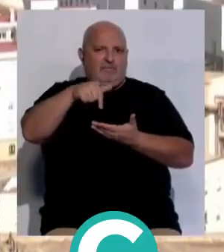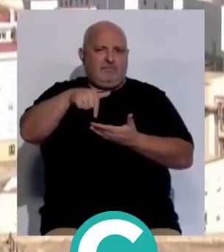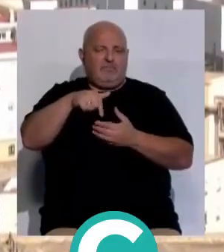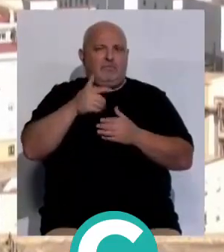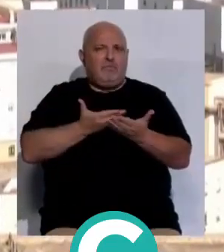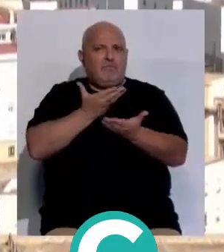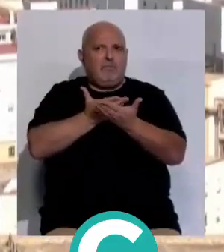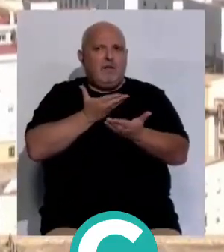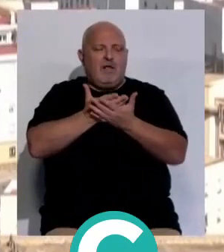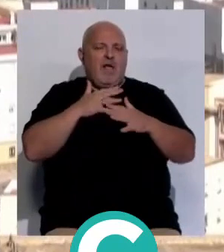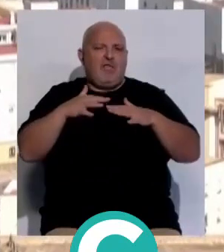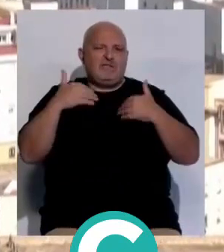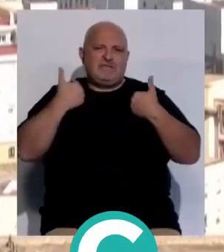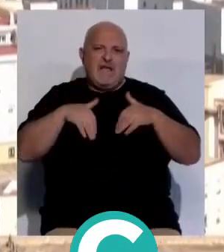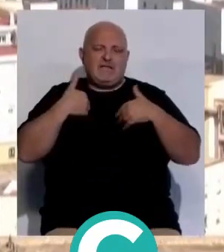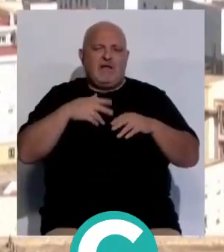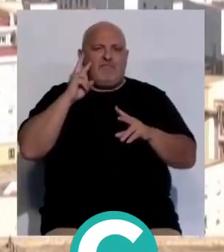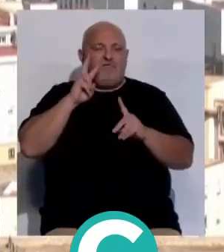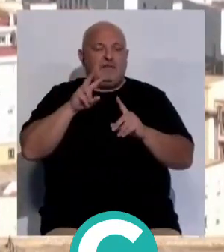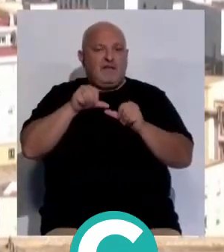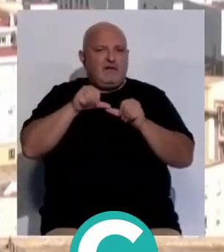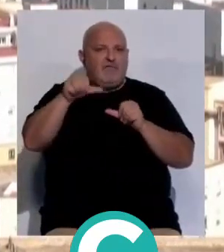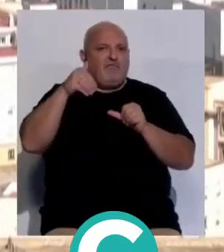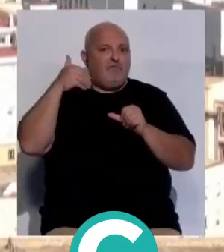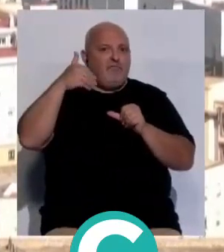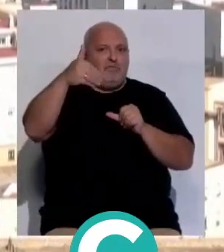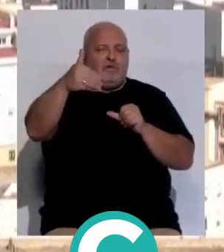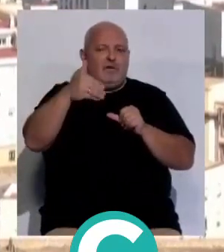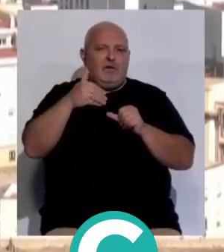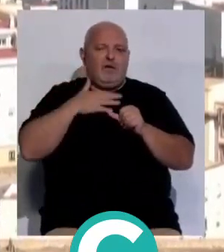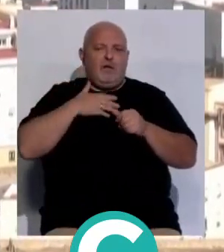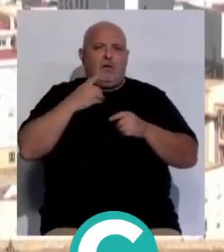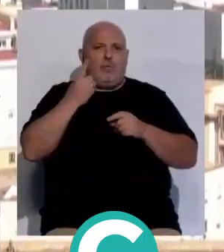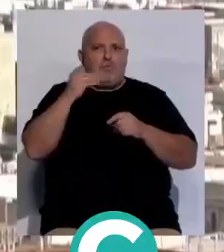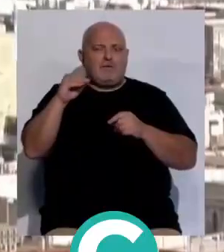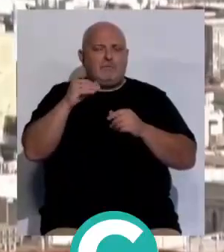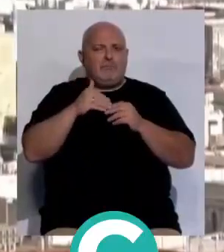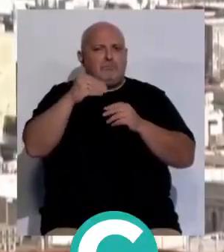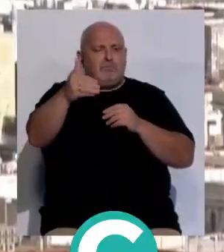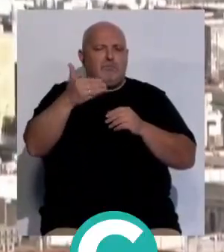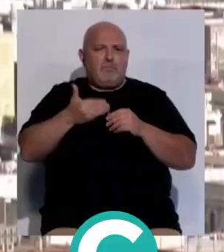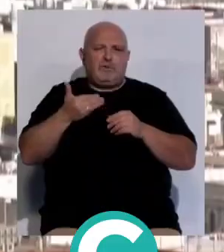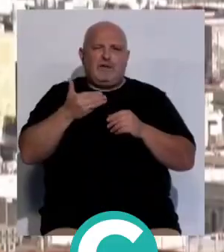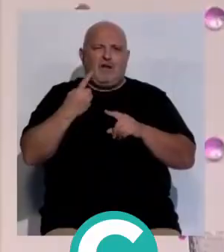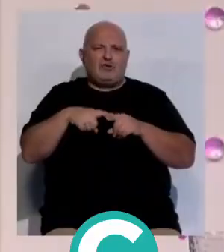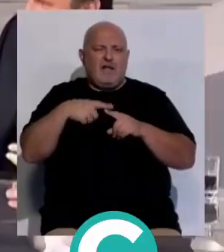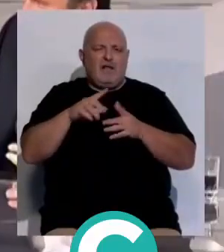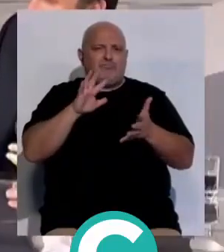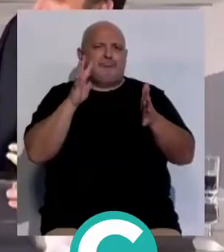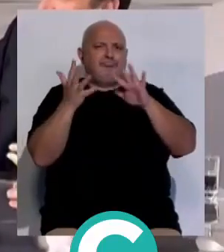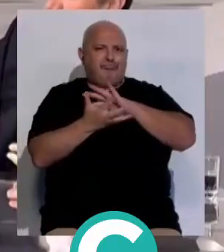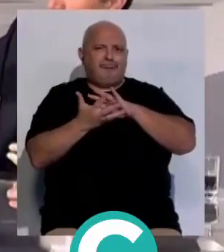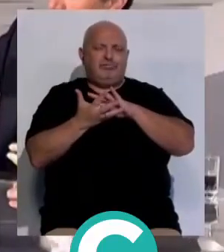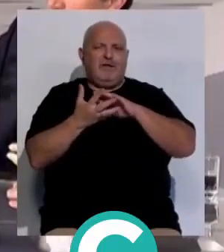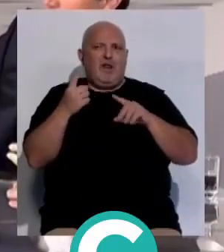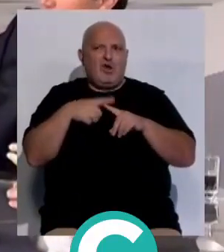no solo planteando acciones inmediatas, sino con la vista puesta en el futuro más allá de un mandato. Cosas importantes, las de verdad, las que transforman,